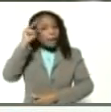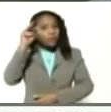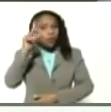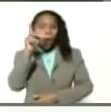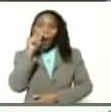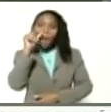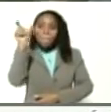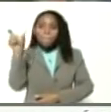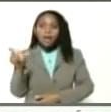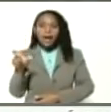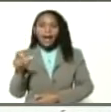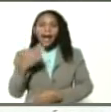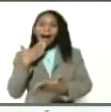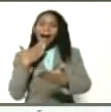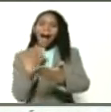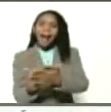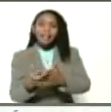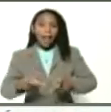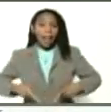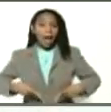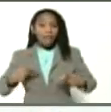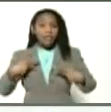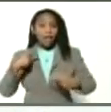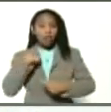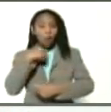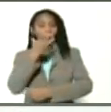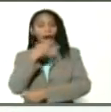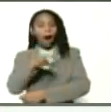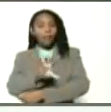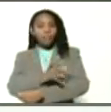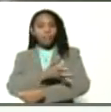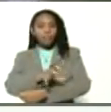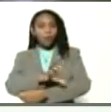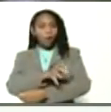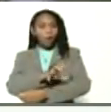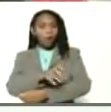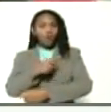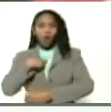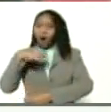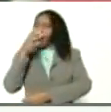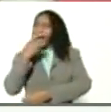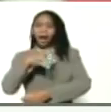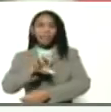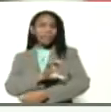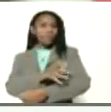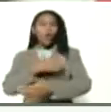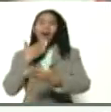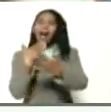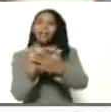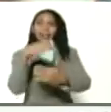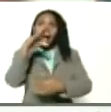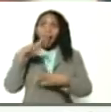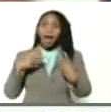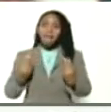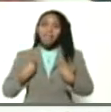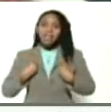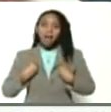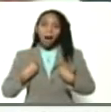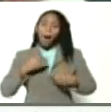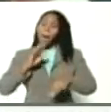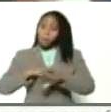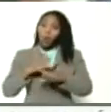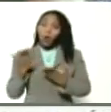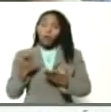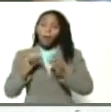Abreu. Gracias a Dios, gracias le canto, le canto gracias a la vida por haber